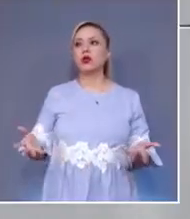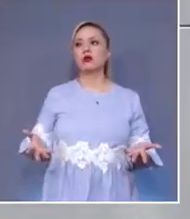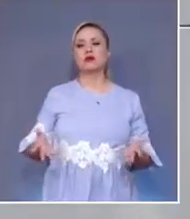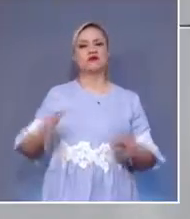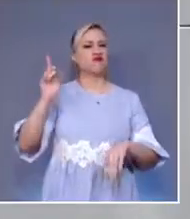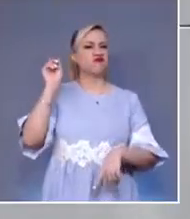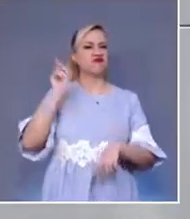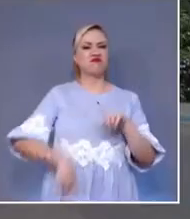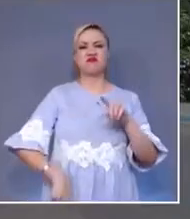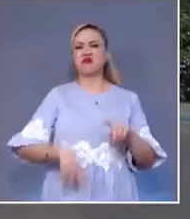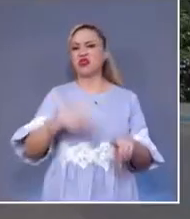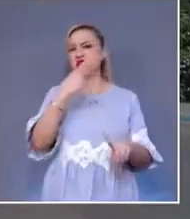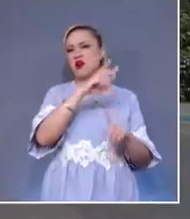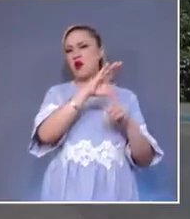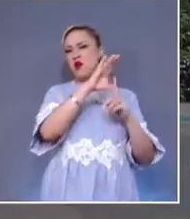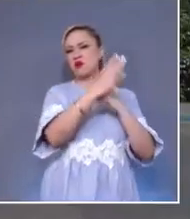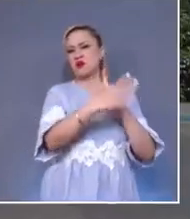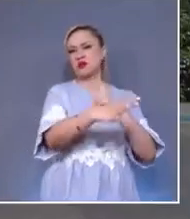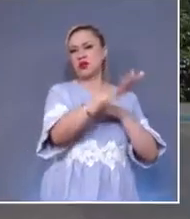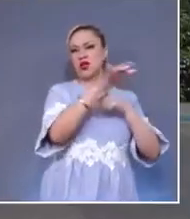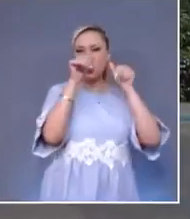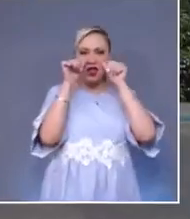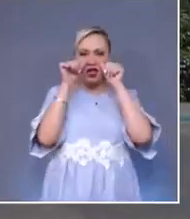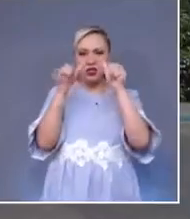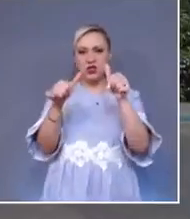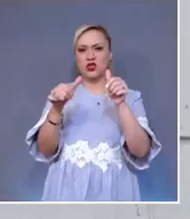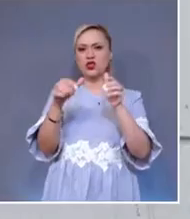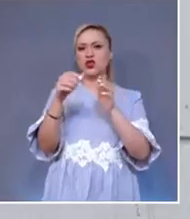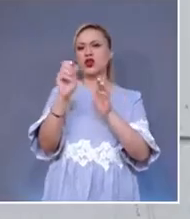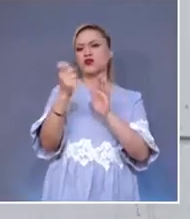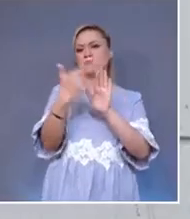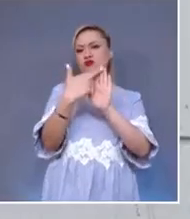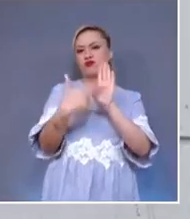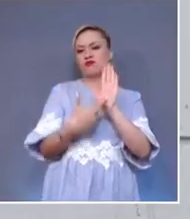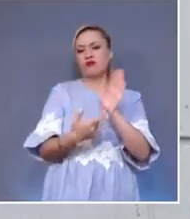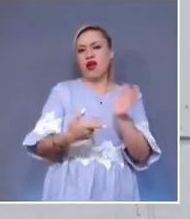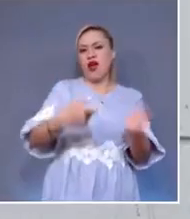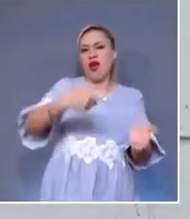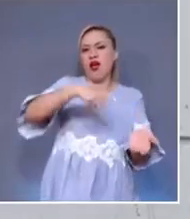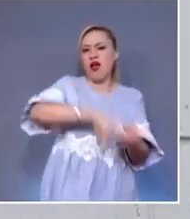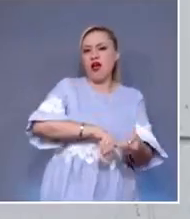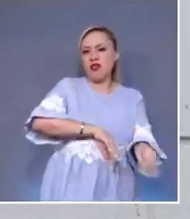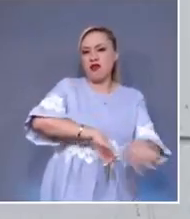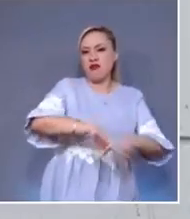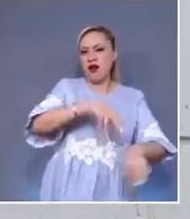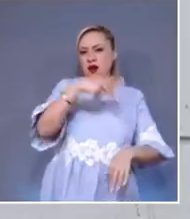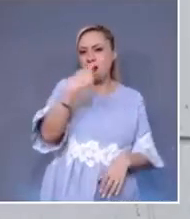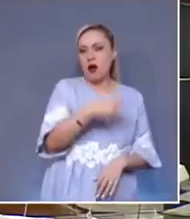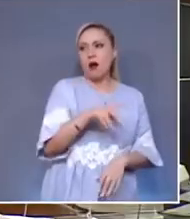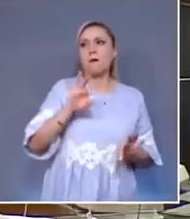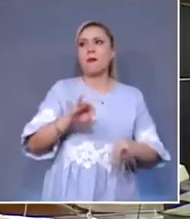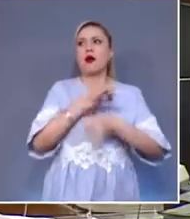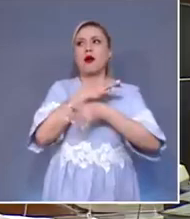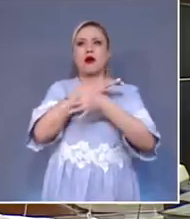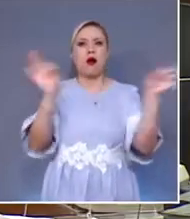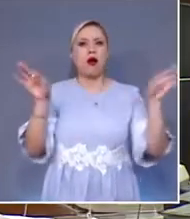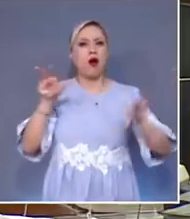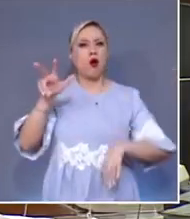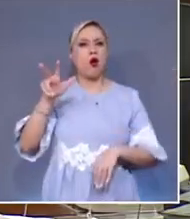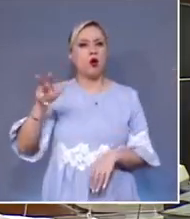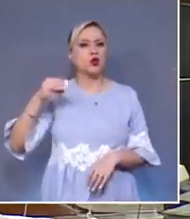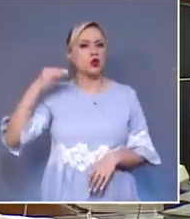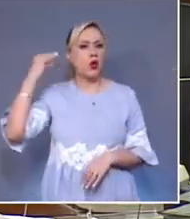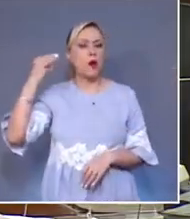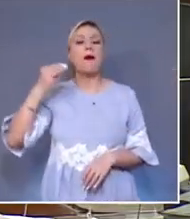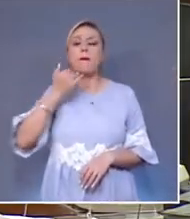del Estado de Sonora y su reglamento interno, publicado el 18 de mayo de 2020. Conforme a